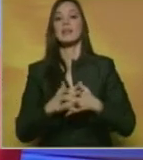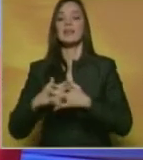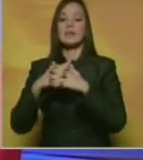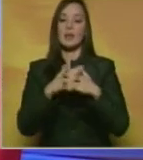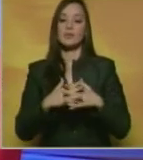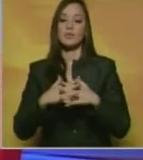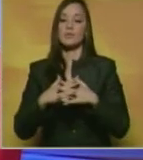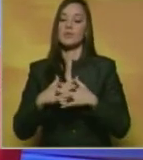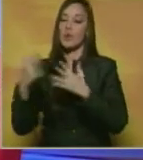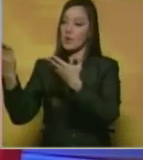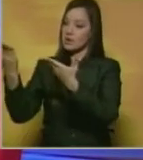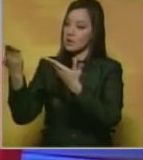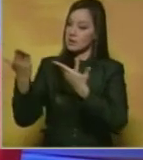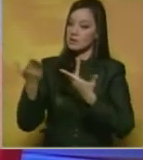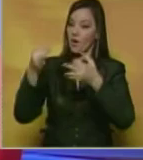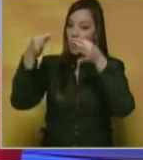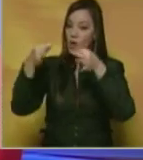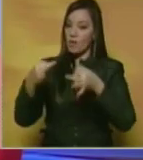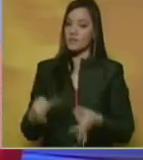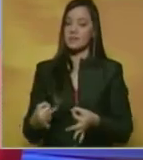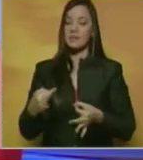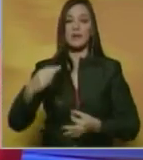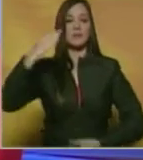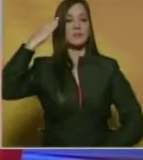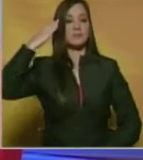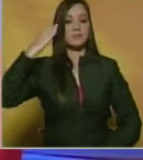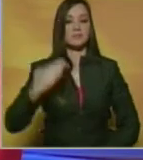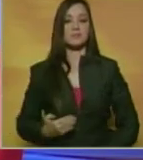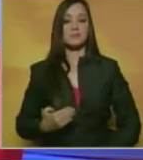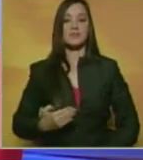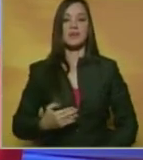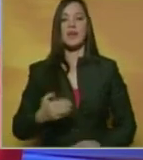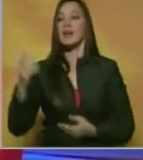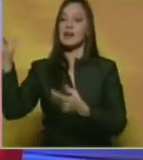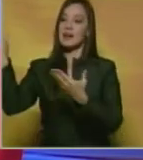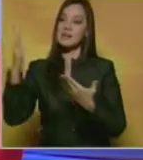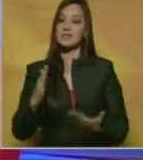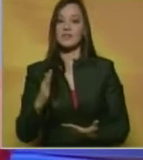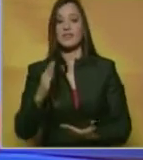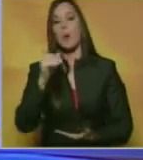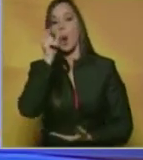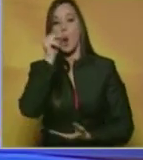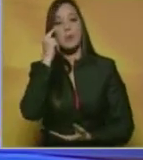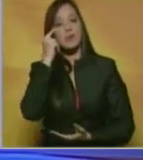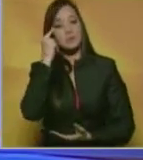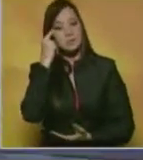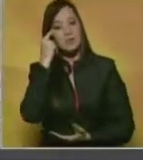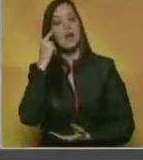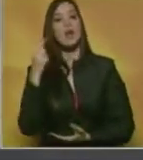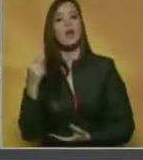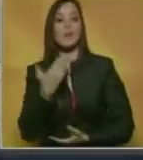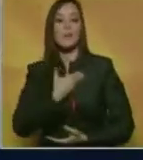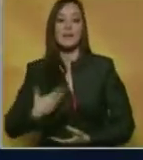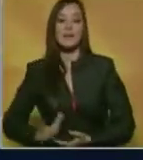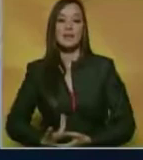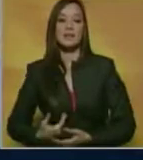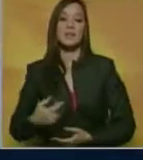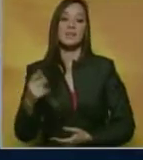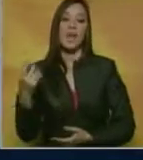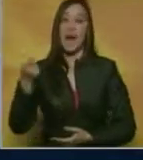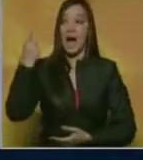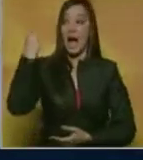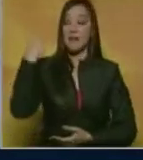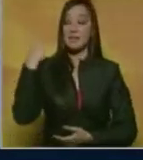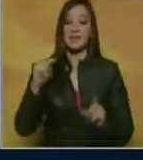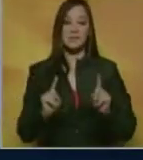Obama, recibió oficialmente con honores militares en la Casa Blanca a su homólogo chino, Xi Jinping. Ambos mandatarios se reunieron el día de